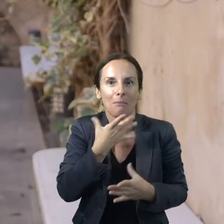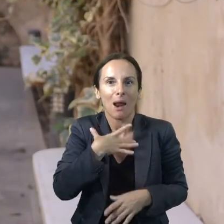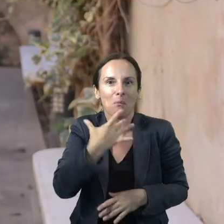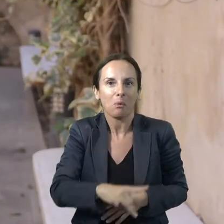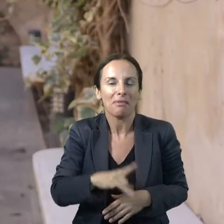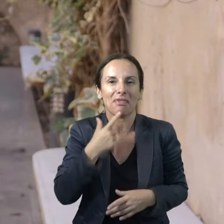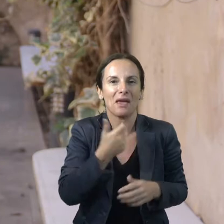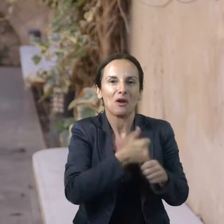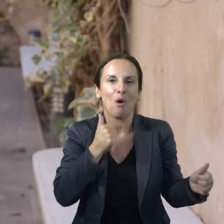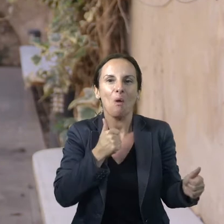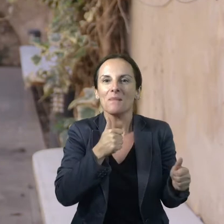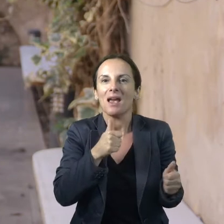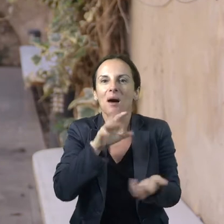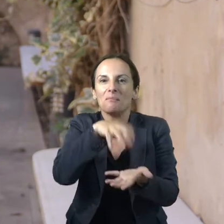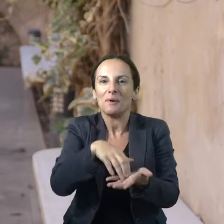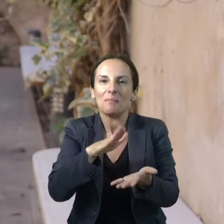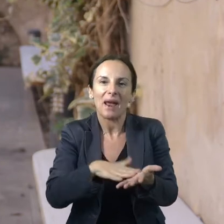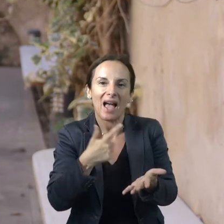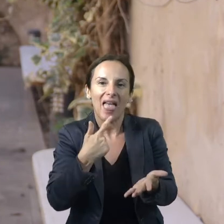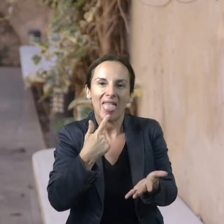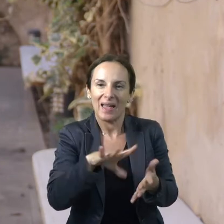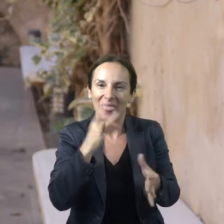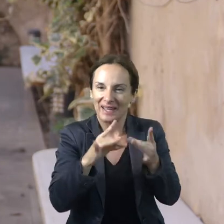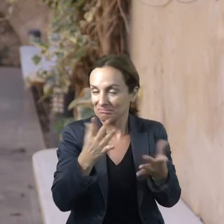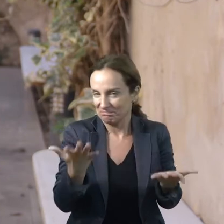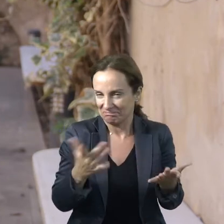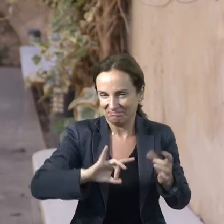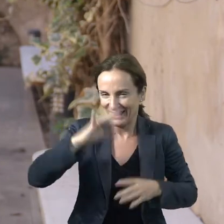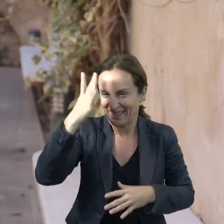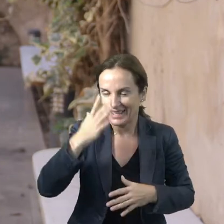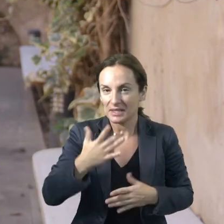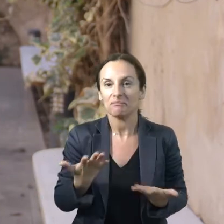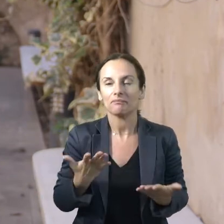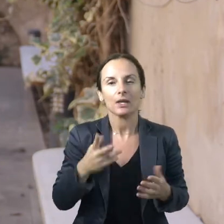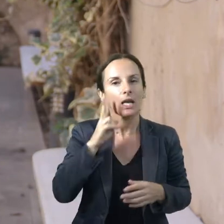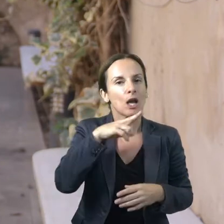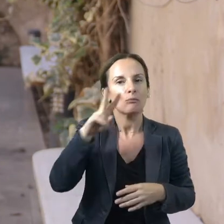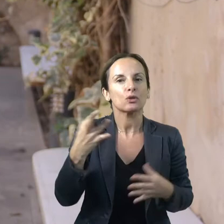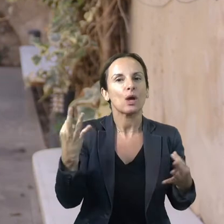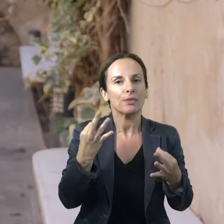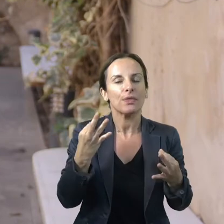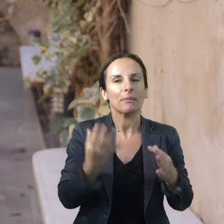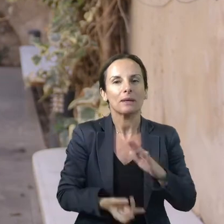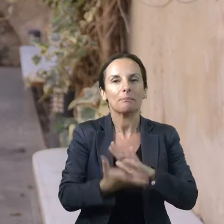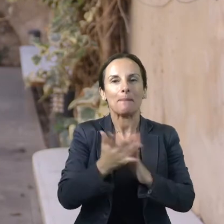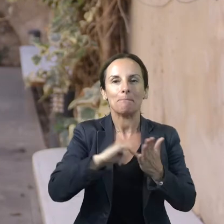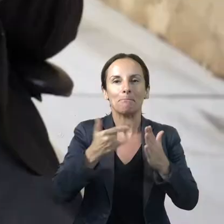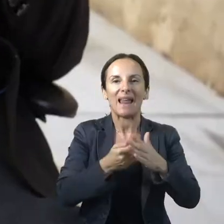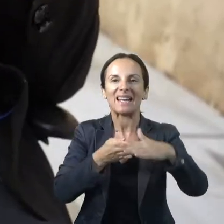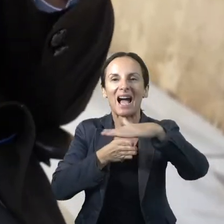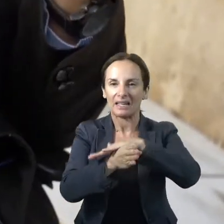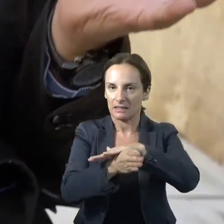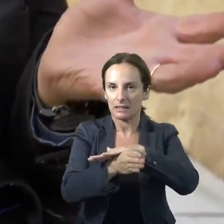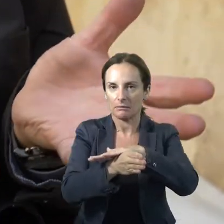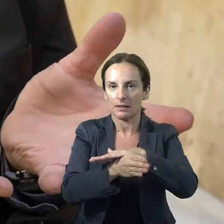cafetería haremos el gusto con una maqueta que se coma, bueno, son ideas. Entonces, los museos tienen que hacer un plan de accesibilidad, para ir a analizar